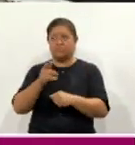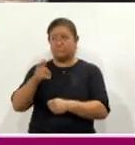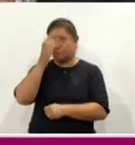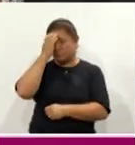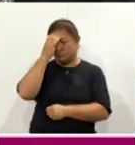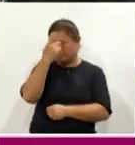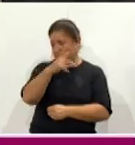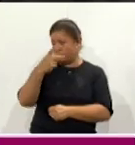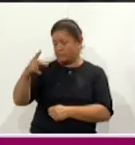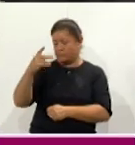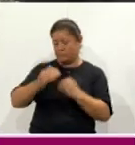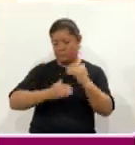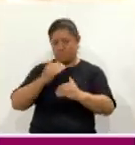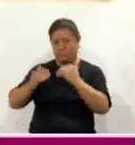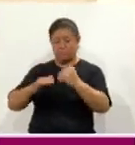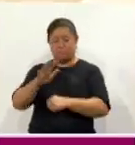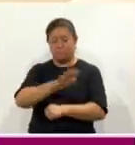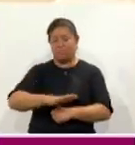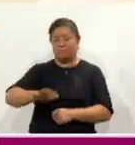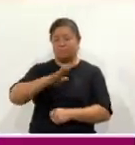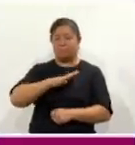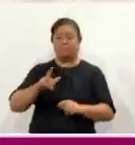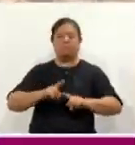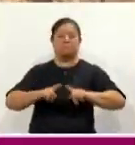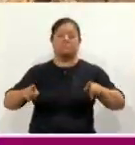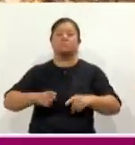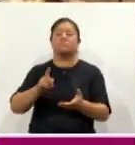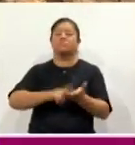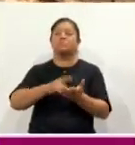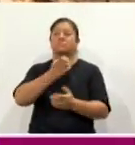procesos creativos y las diversas áreas que conforman la escuela.